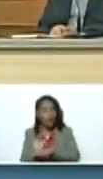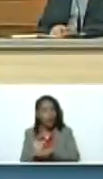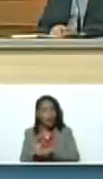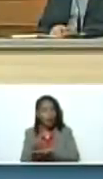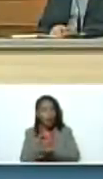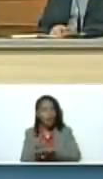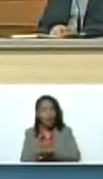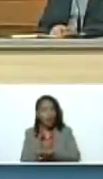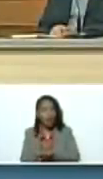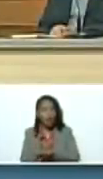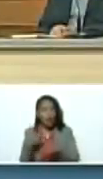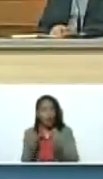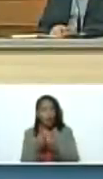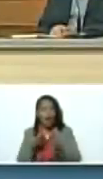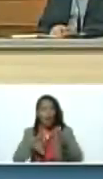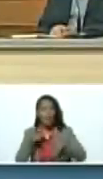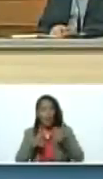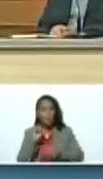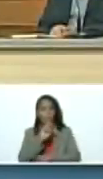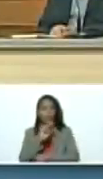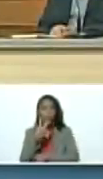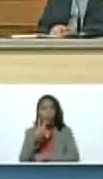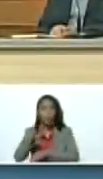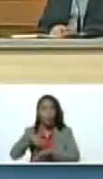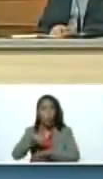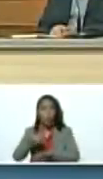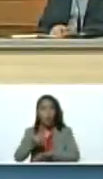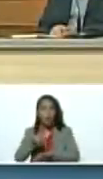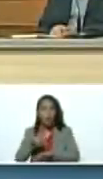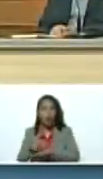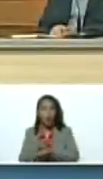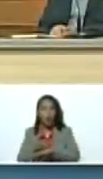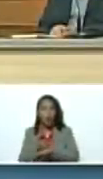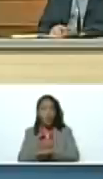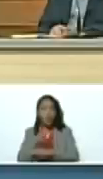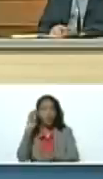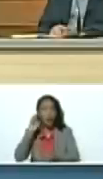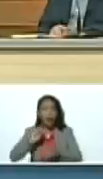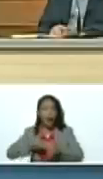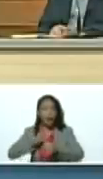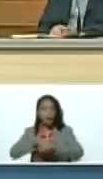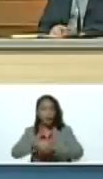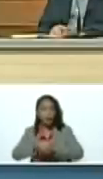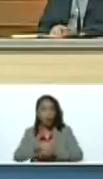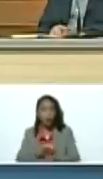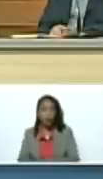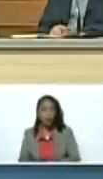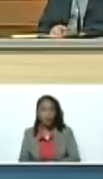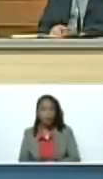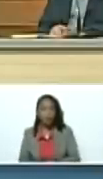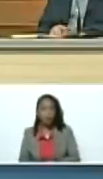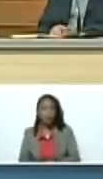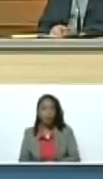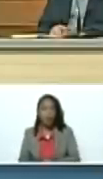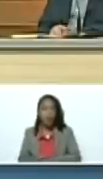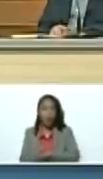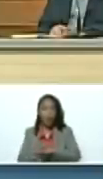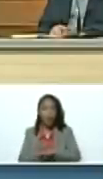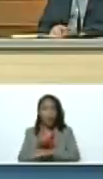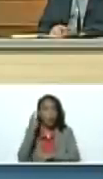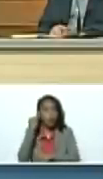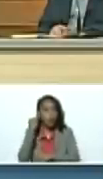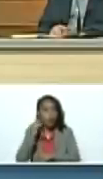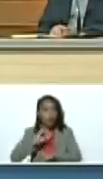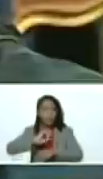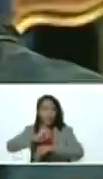con actividad de 24 horas el gobernador de miranda héctor rodríguez castro la gobernadora del